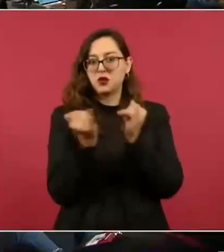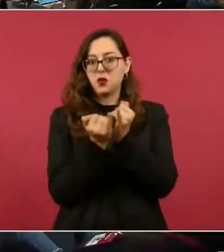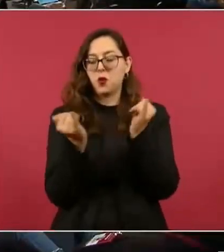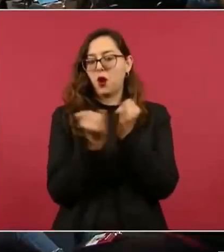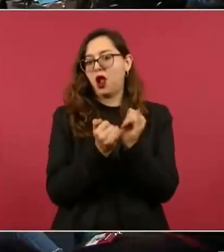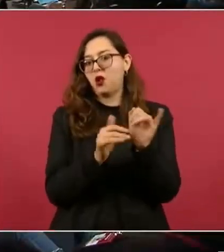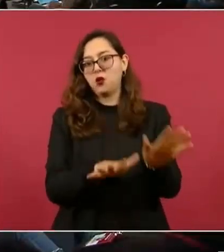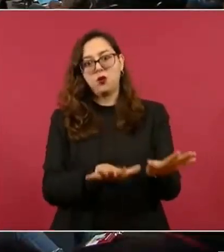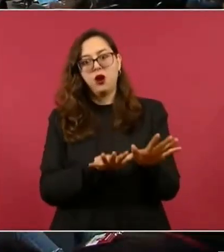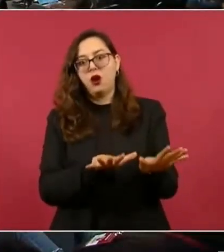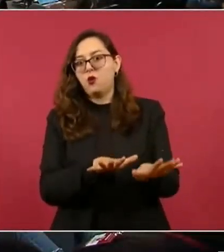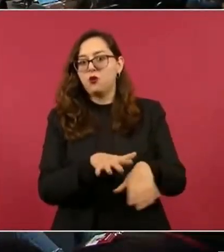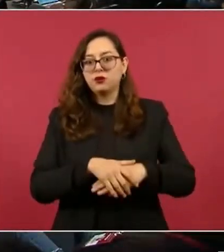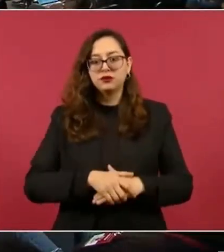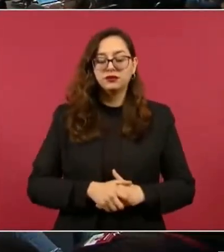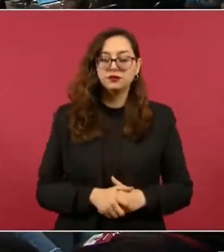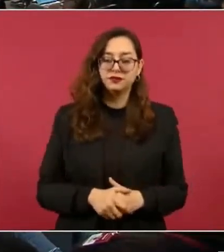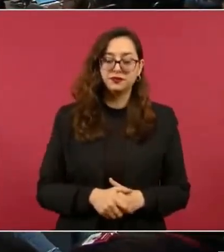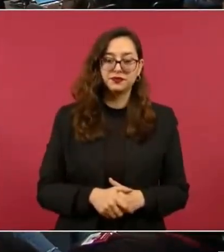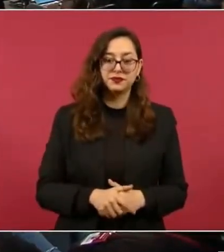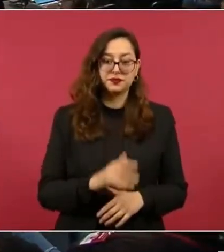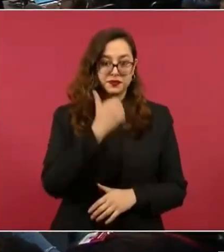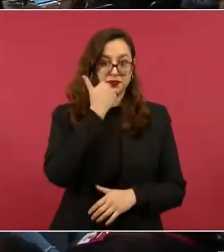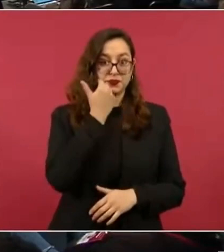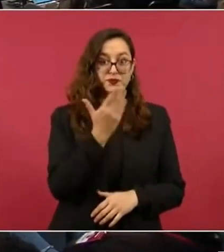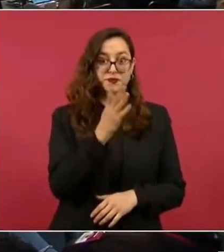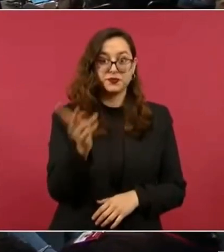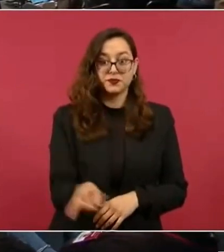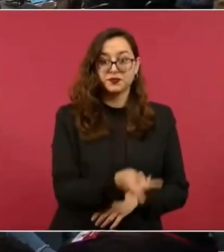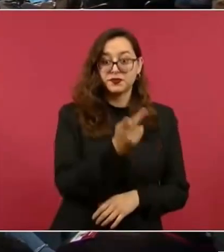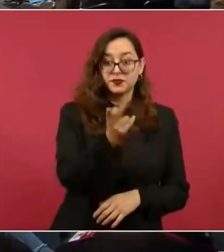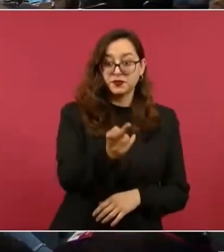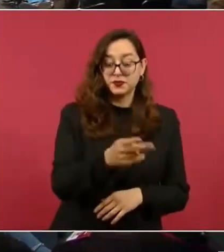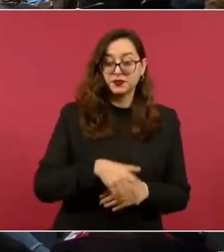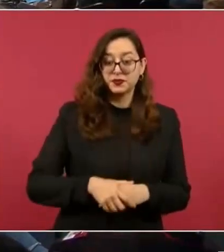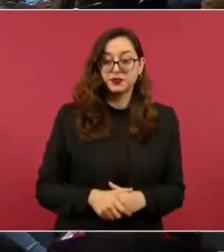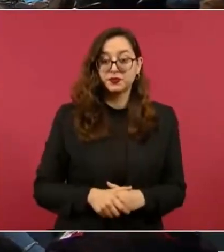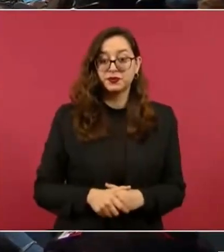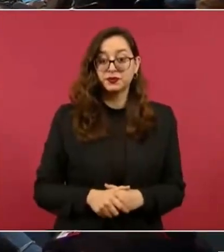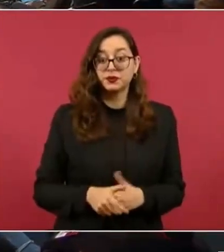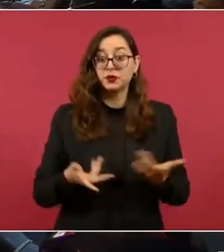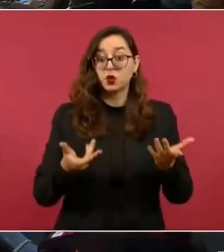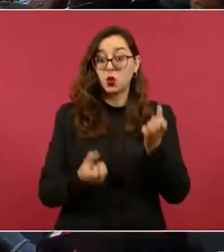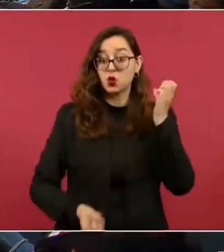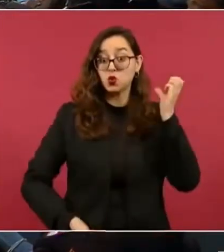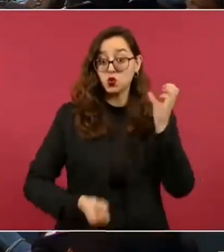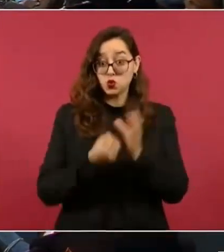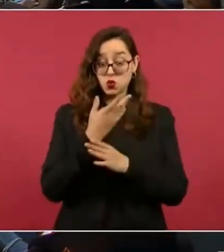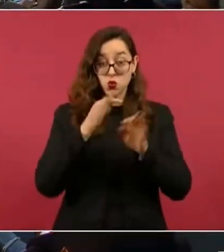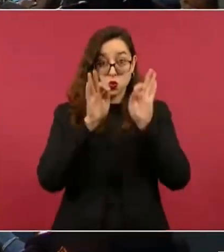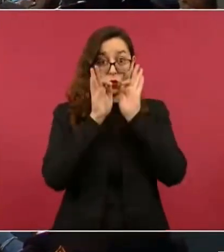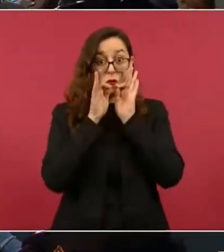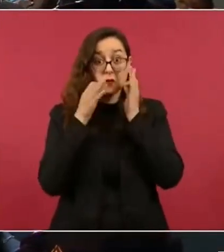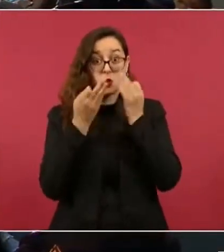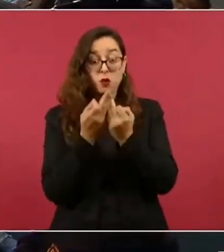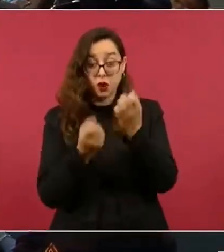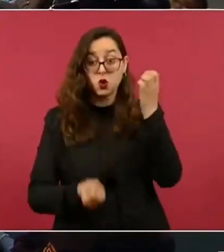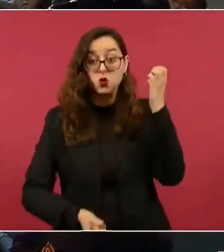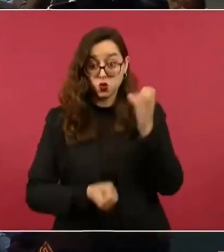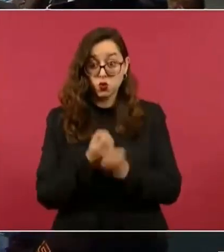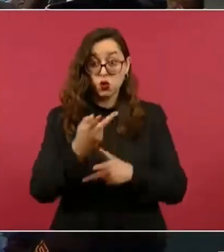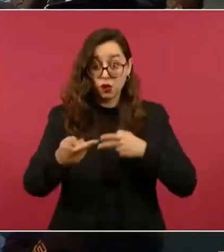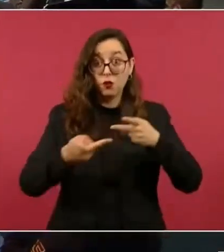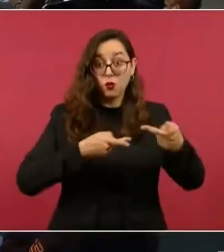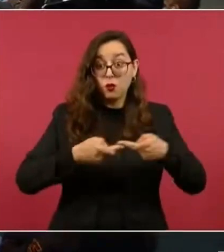Esta situación, quiero preguntarle, señor presidente, ¿está hablando de un cambio de estrategia donde pasa la historia